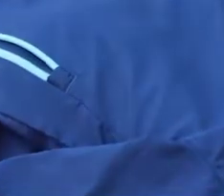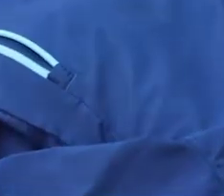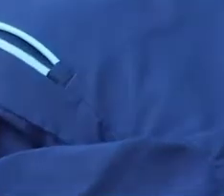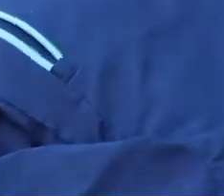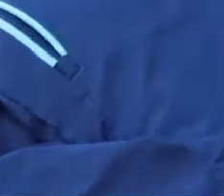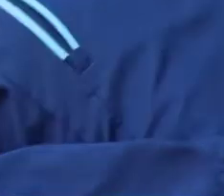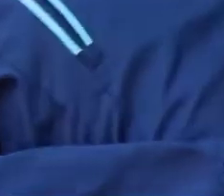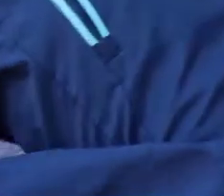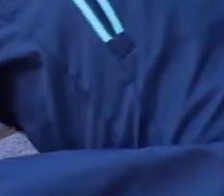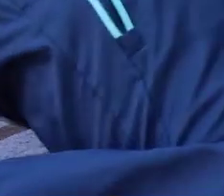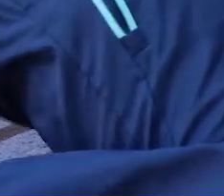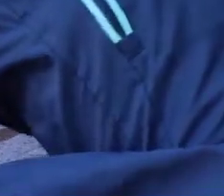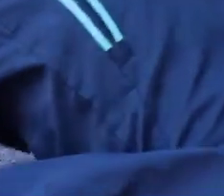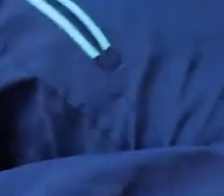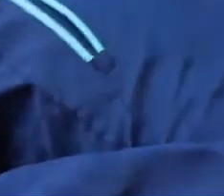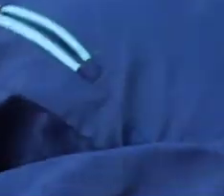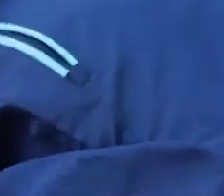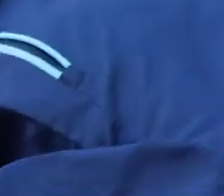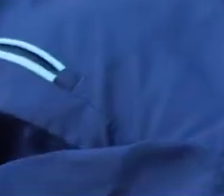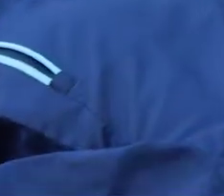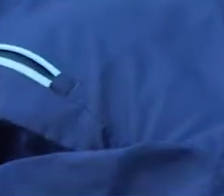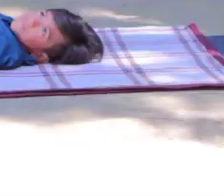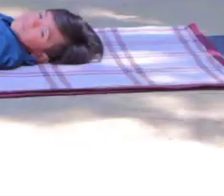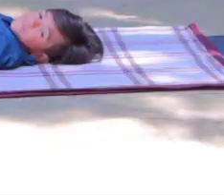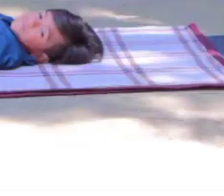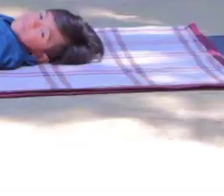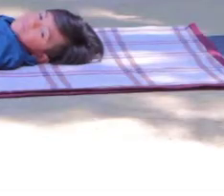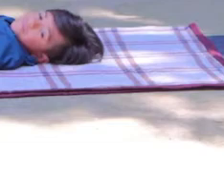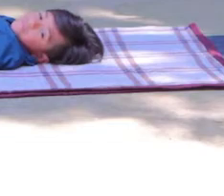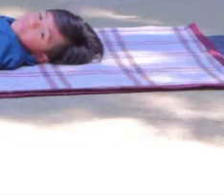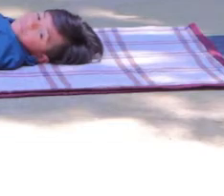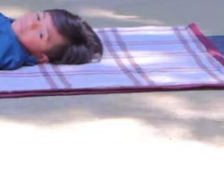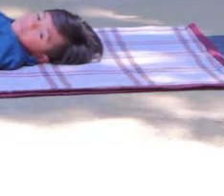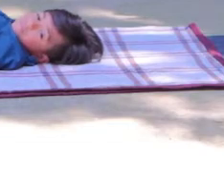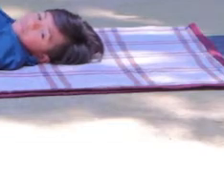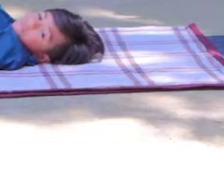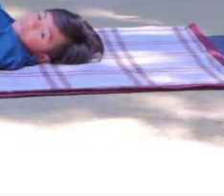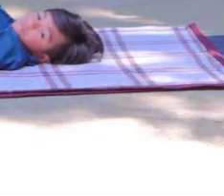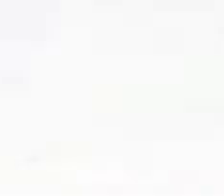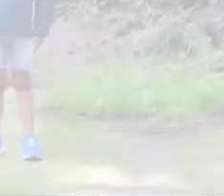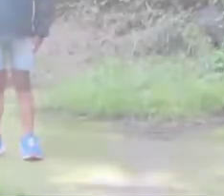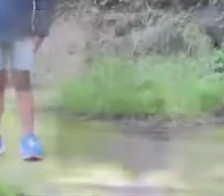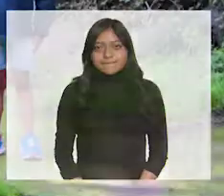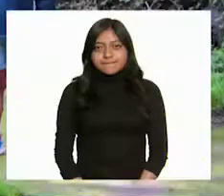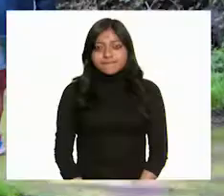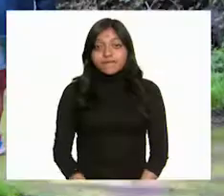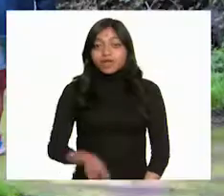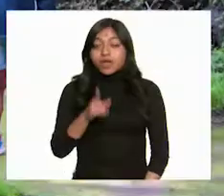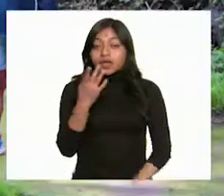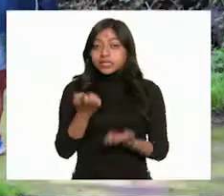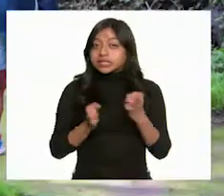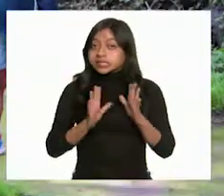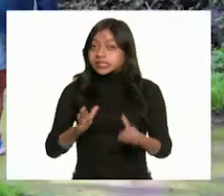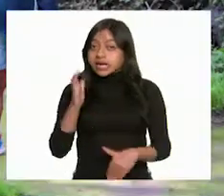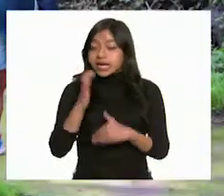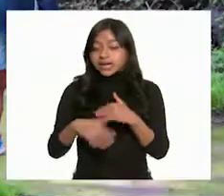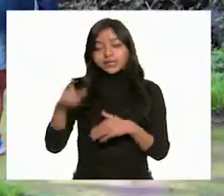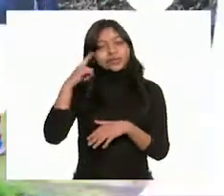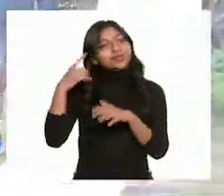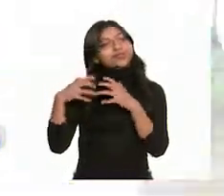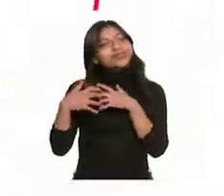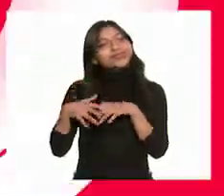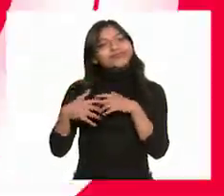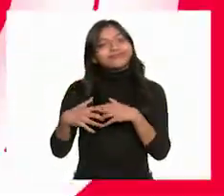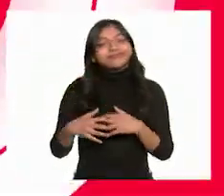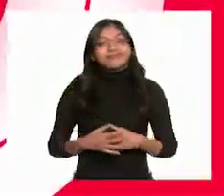¡Bajamos! ¡Subimos! ¡Bajamos! ¡Respirando! ¡Respiramos! ¡Y después de cada pausa, activa tu